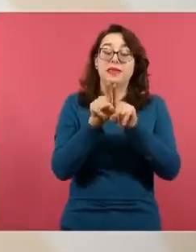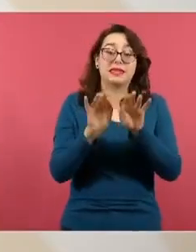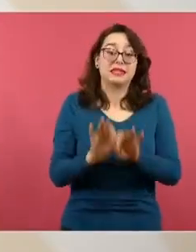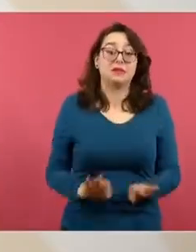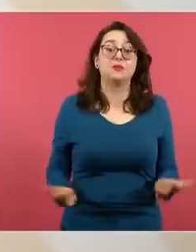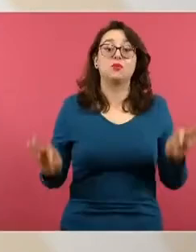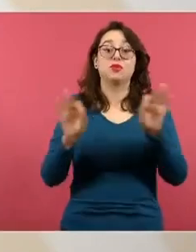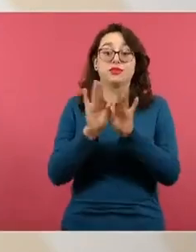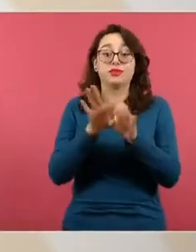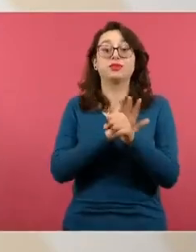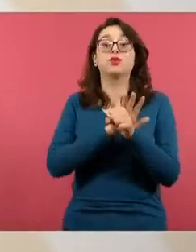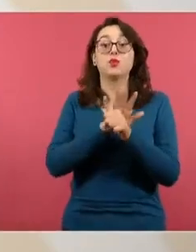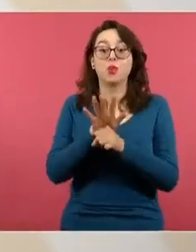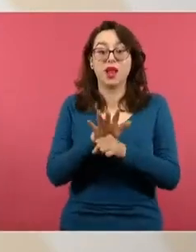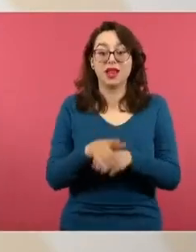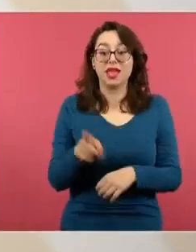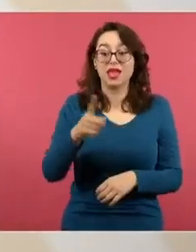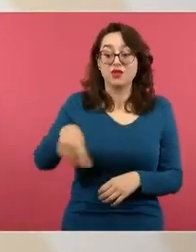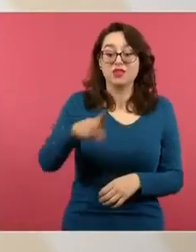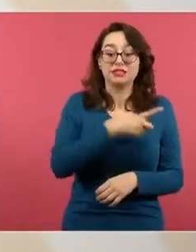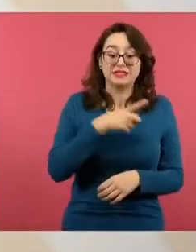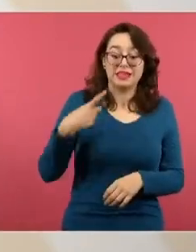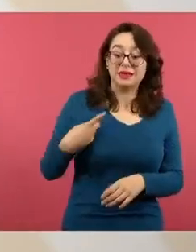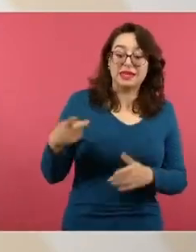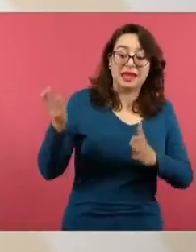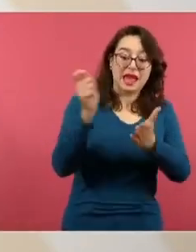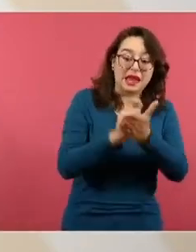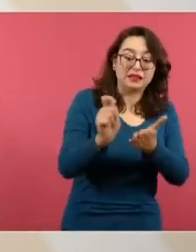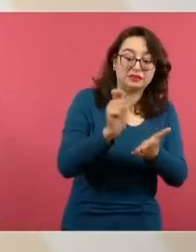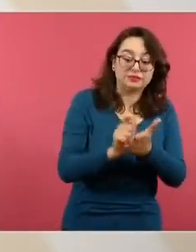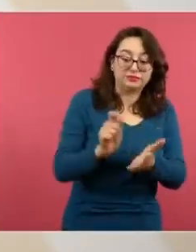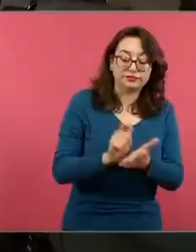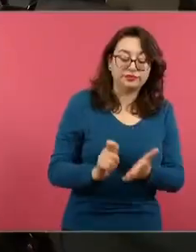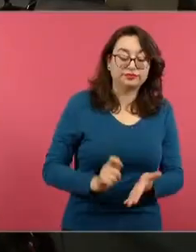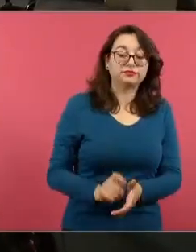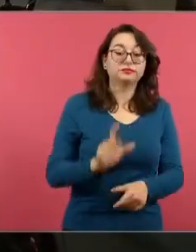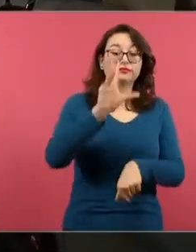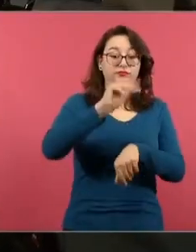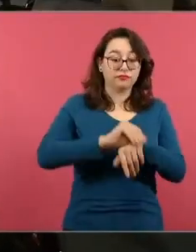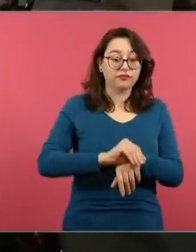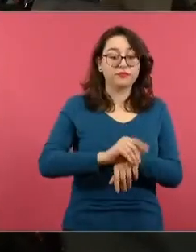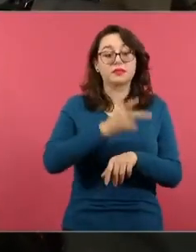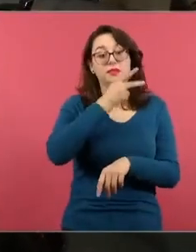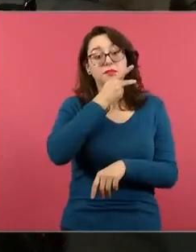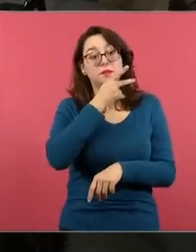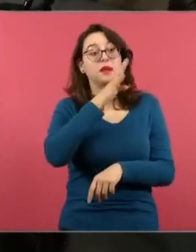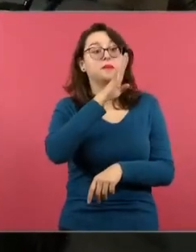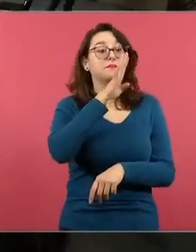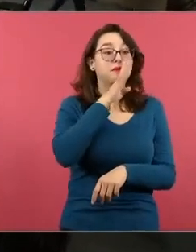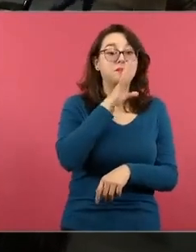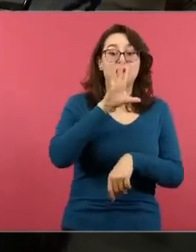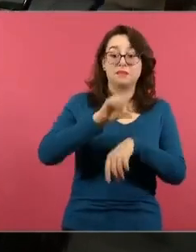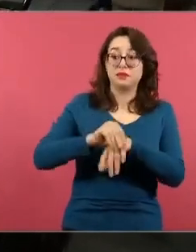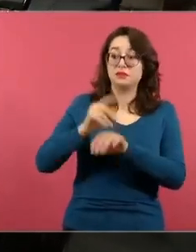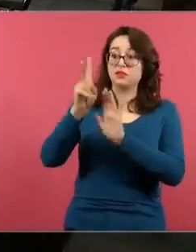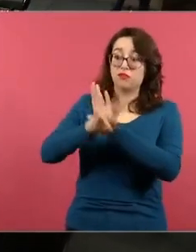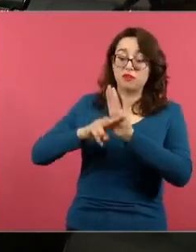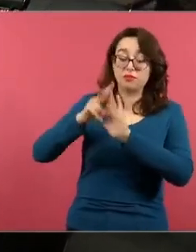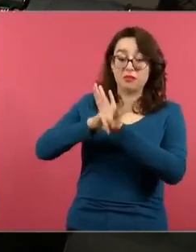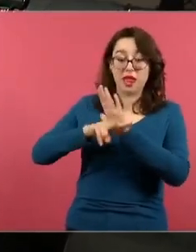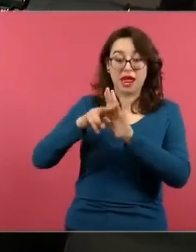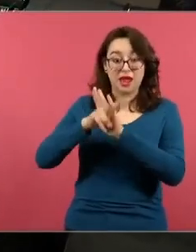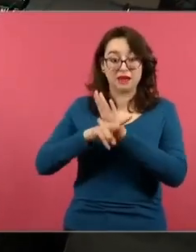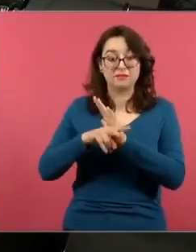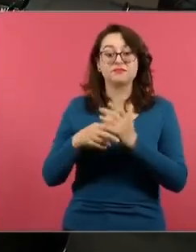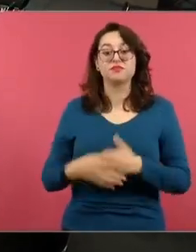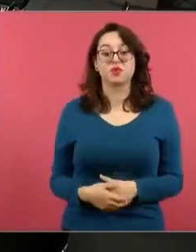permiso para que sus tutores madres o padres de familia autoricen que ellas o ellos participen en el video si no lo